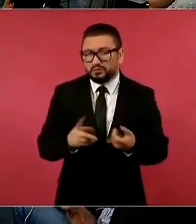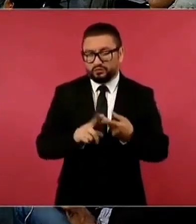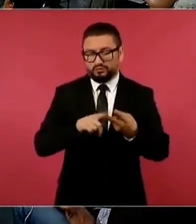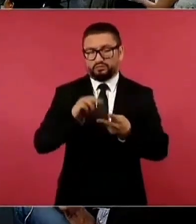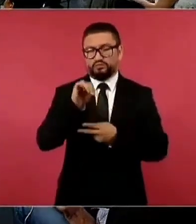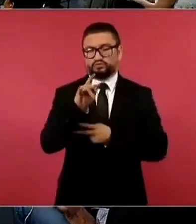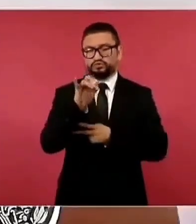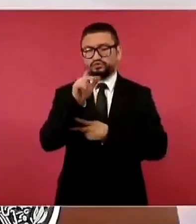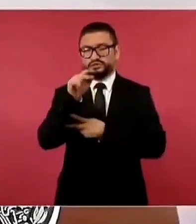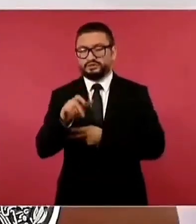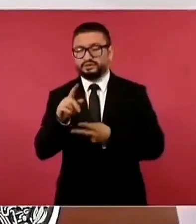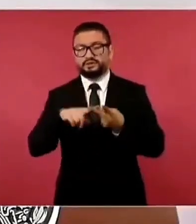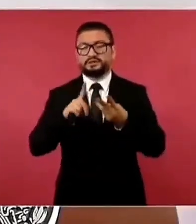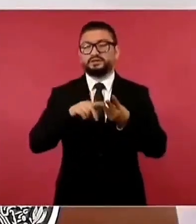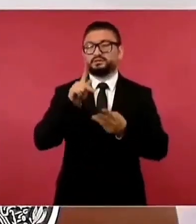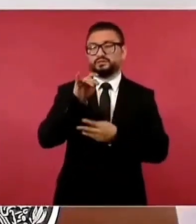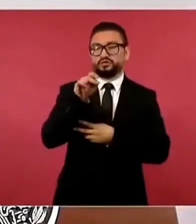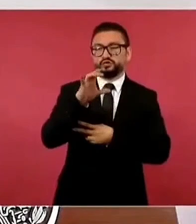o con Pinochet?